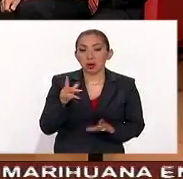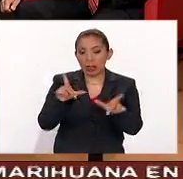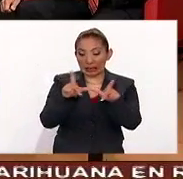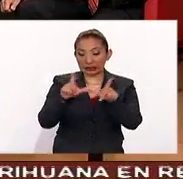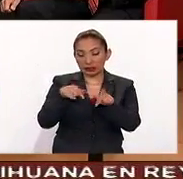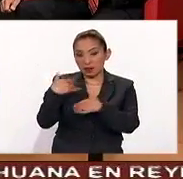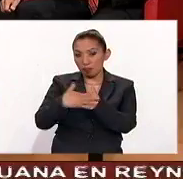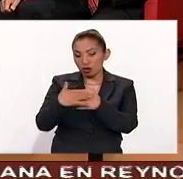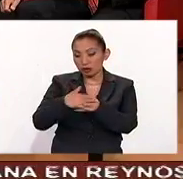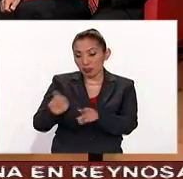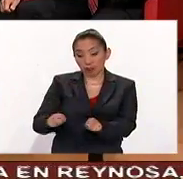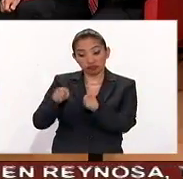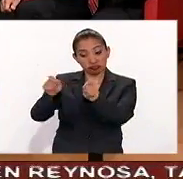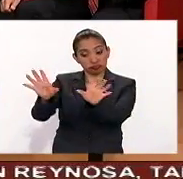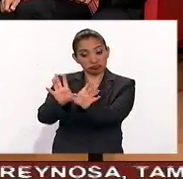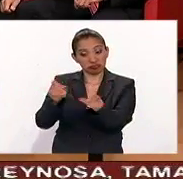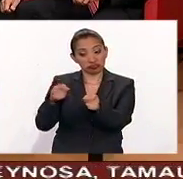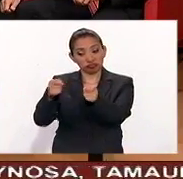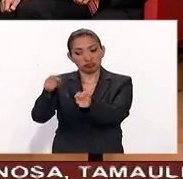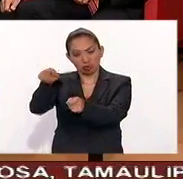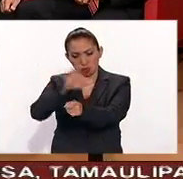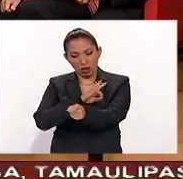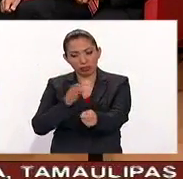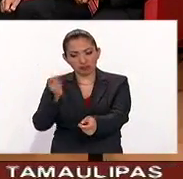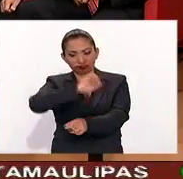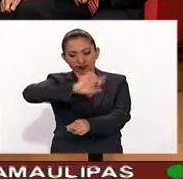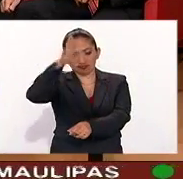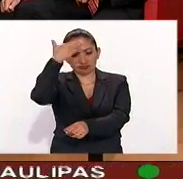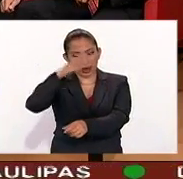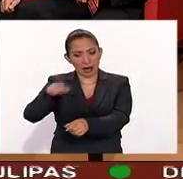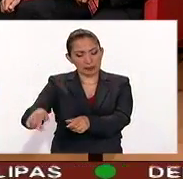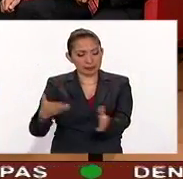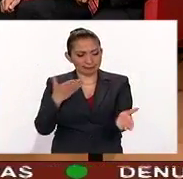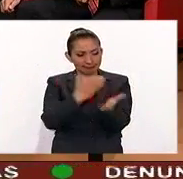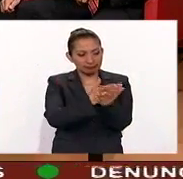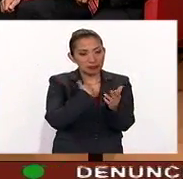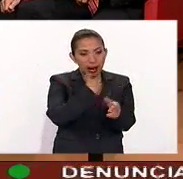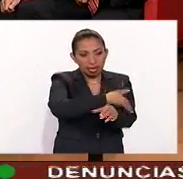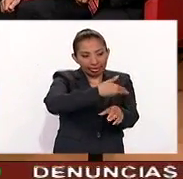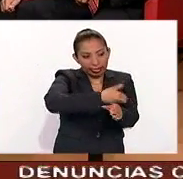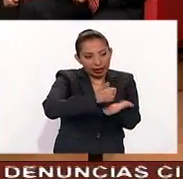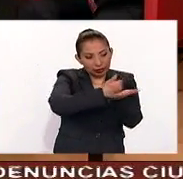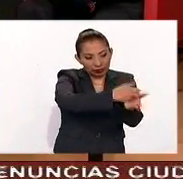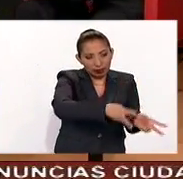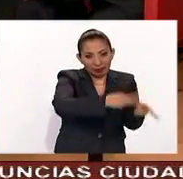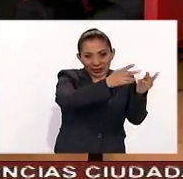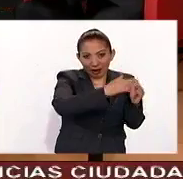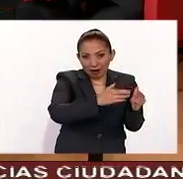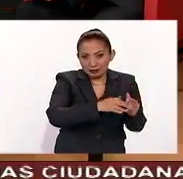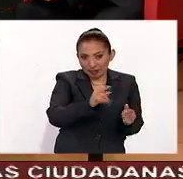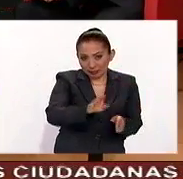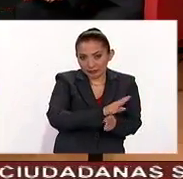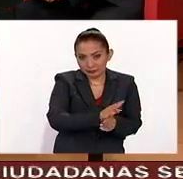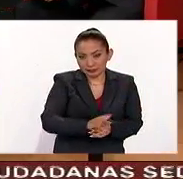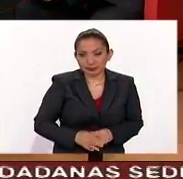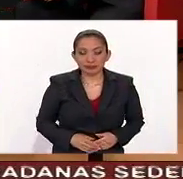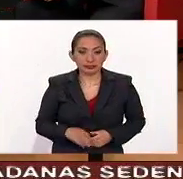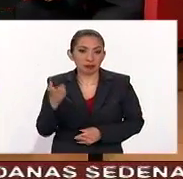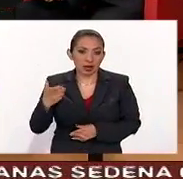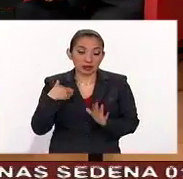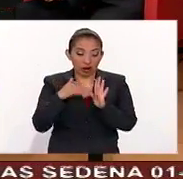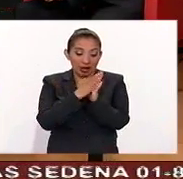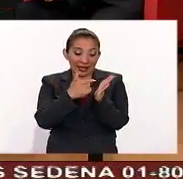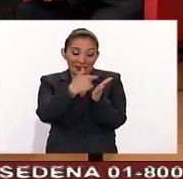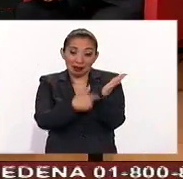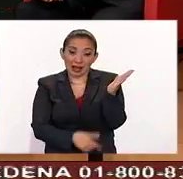licencias que nos acrediten para poder hacer este trabajo en beneficio de las personas por eso está este